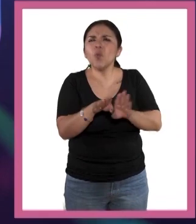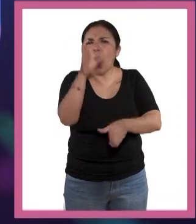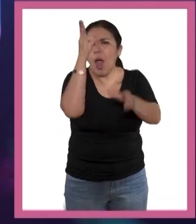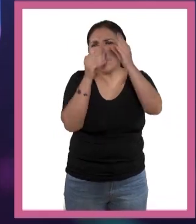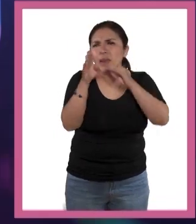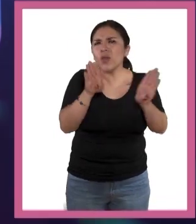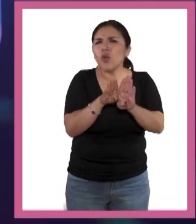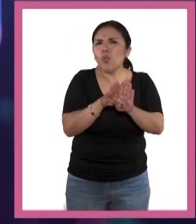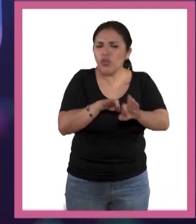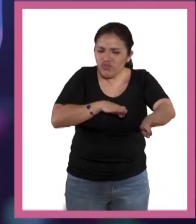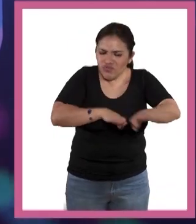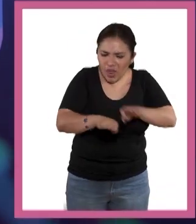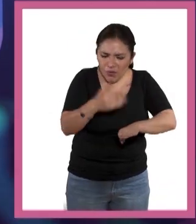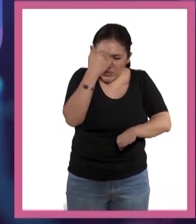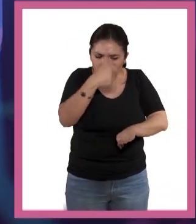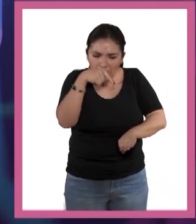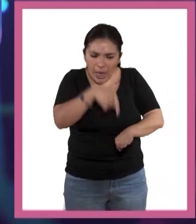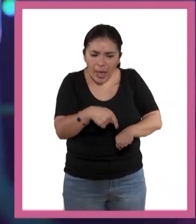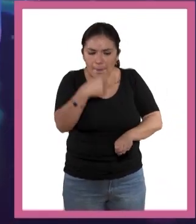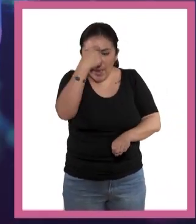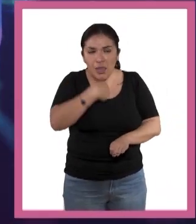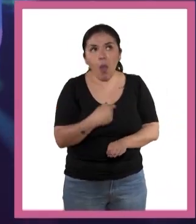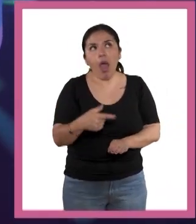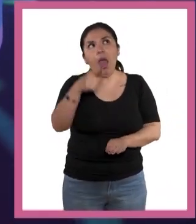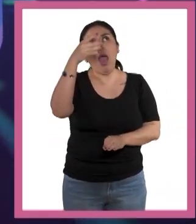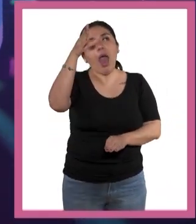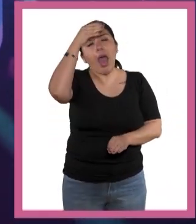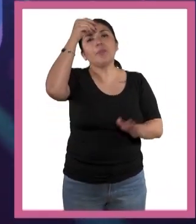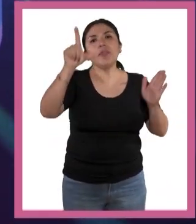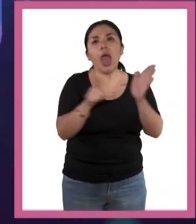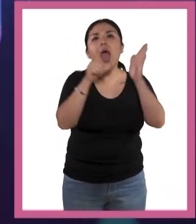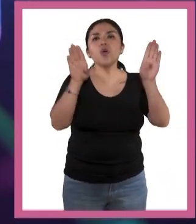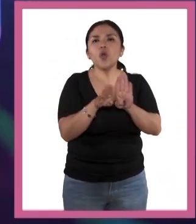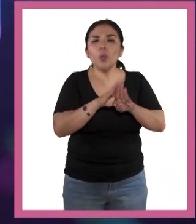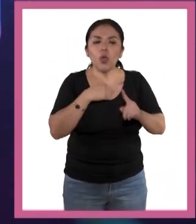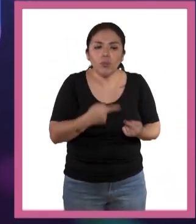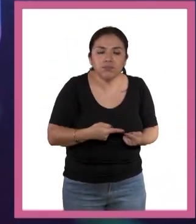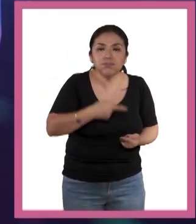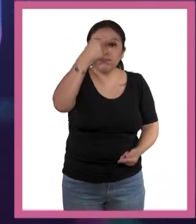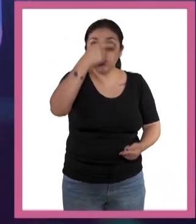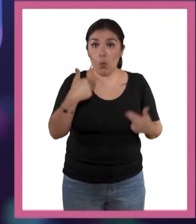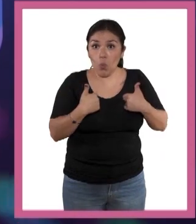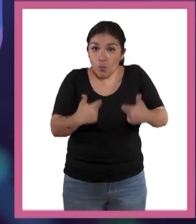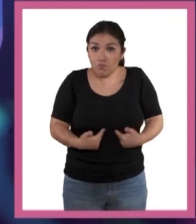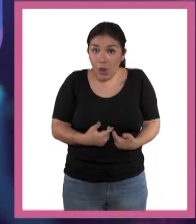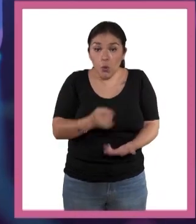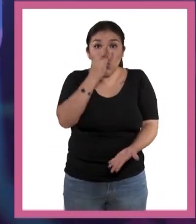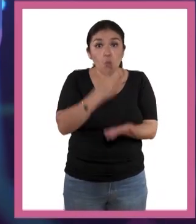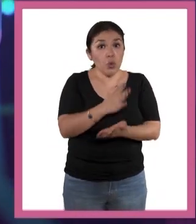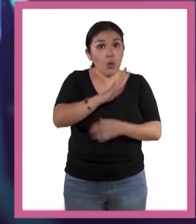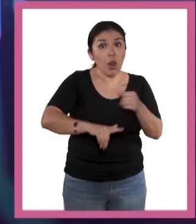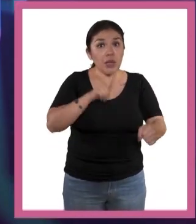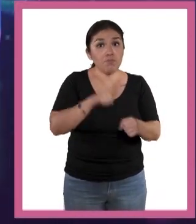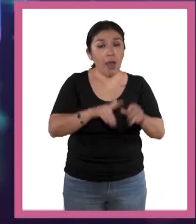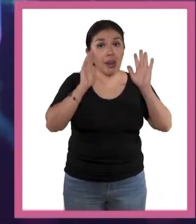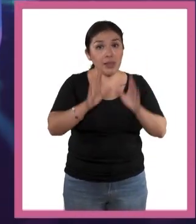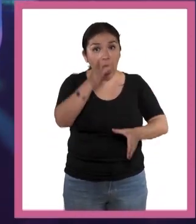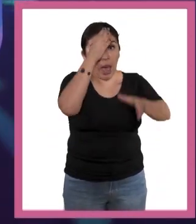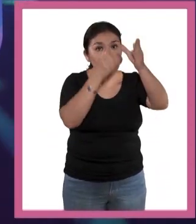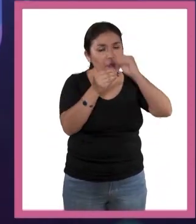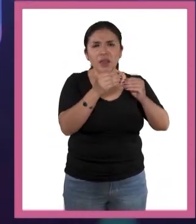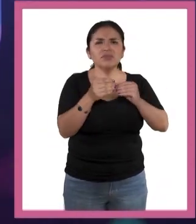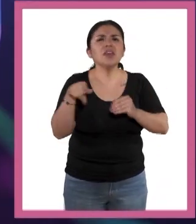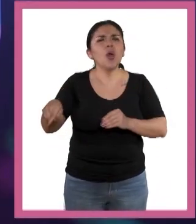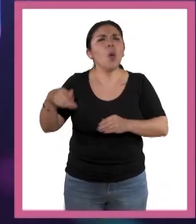cómo es que nuestro trabajo recae en el aprendizaje y del medio en donde crecernos. Los humanos no somos los únicos animales que aprendemos. Un